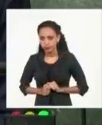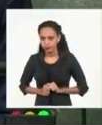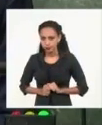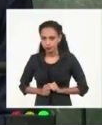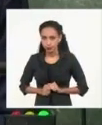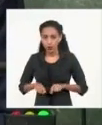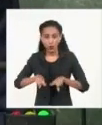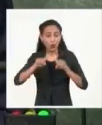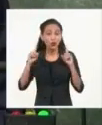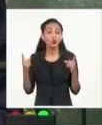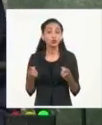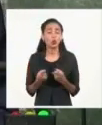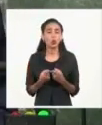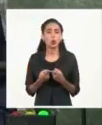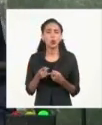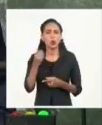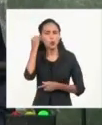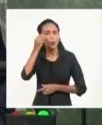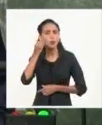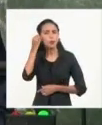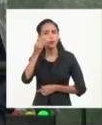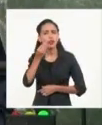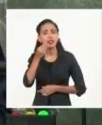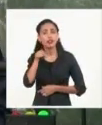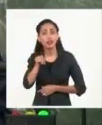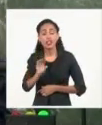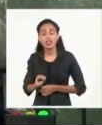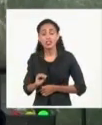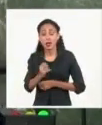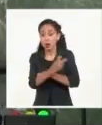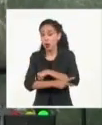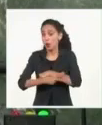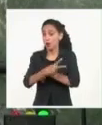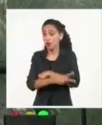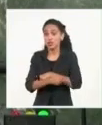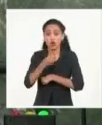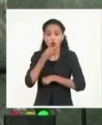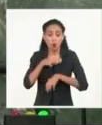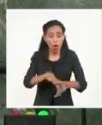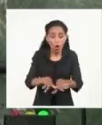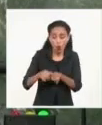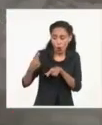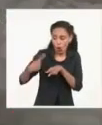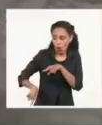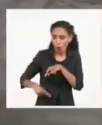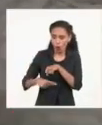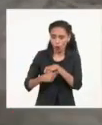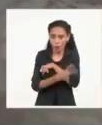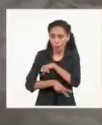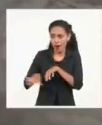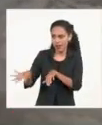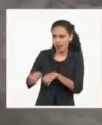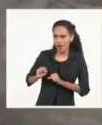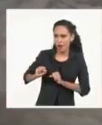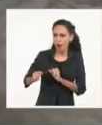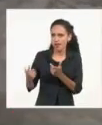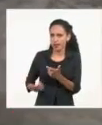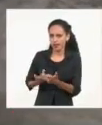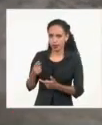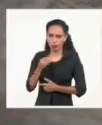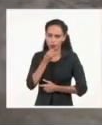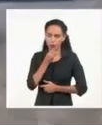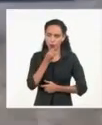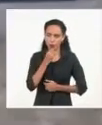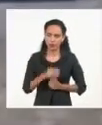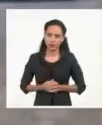Todo esto sin tener en cuenta la clara prohibición de que los países tomen el territorio de su vecino por la fuerza. El discurso agresivo de